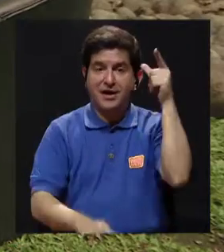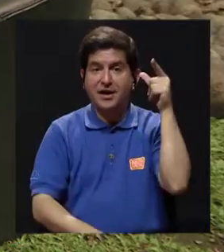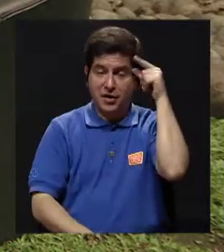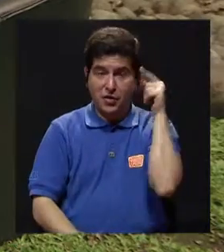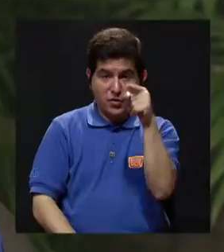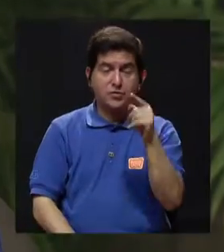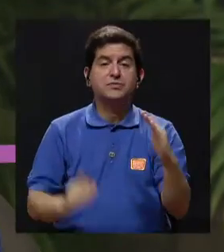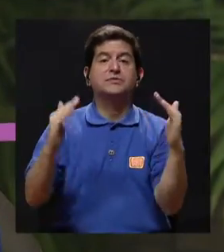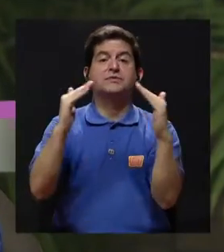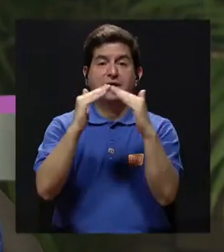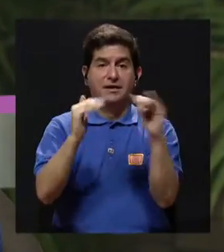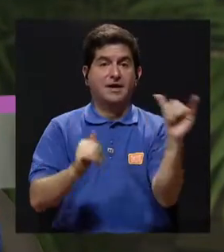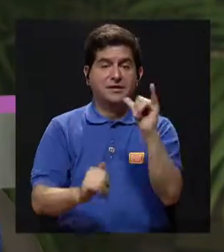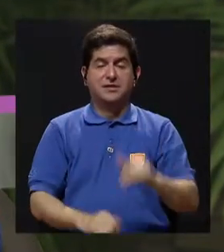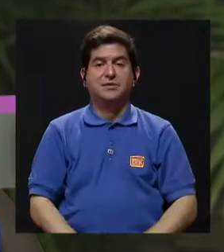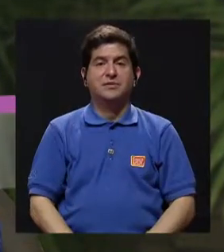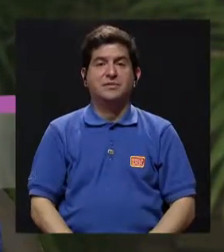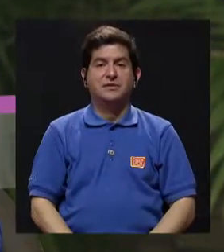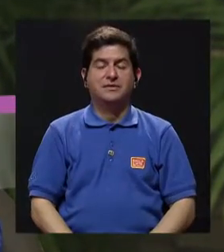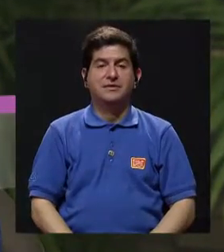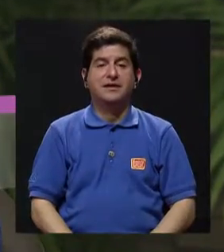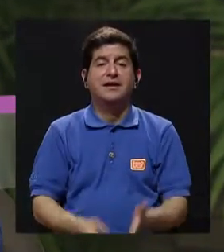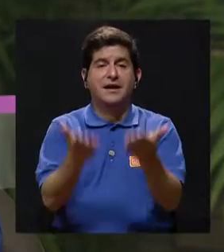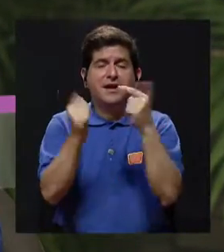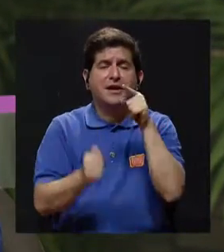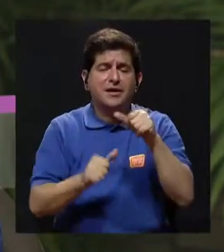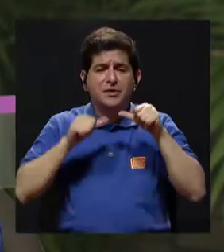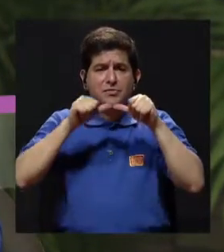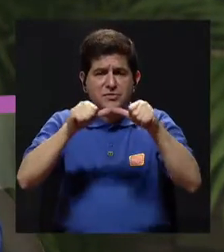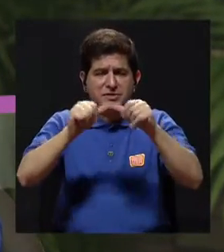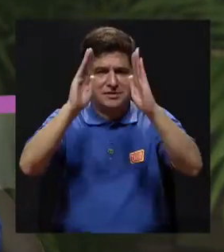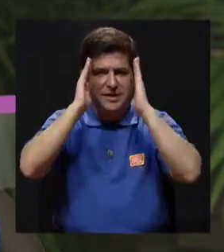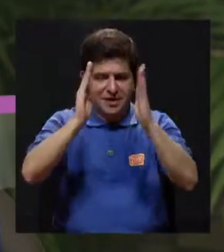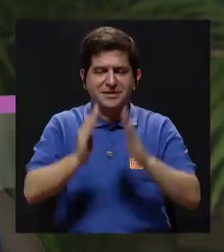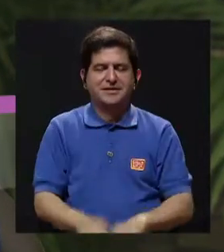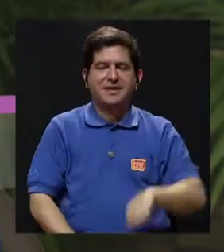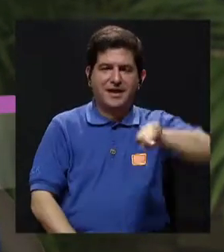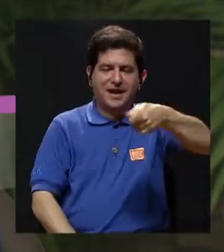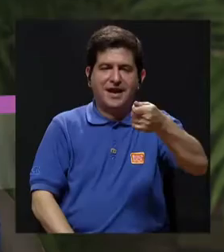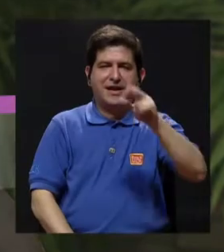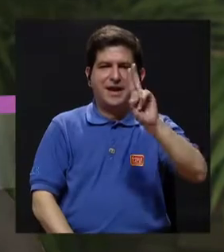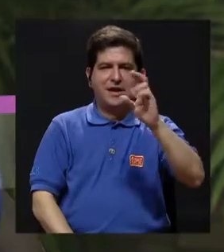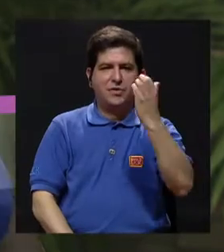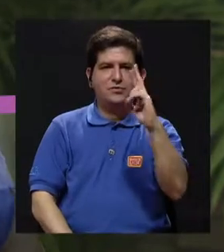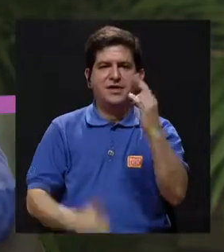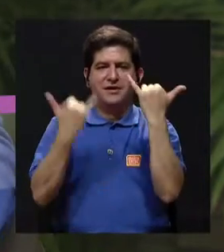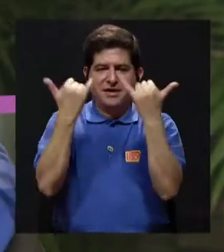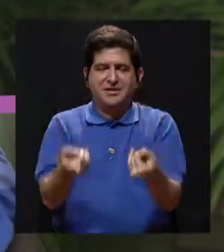Y por supuesto que usted allá en casita, donde quiera que nos esté viendo, queremos que continúen en la sintonía de su canal UCR. Ya regresamos con más.